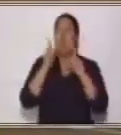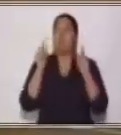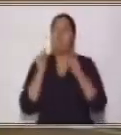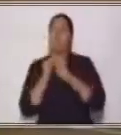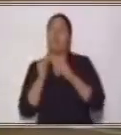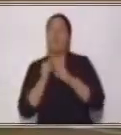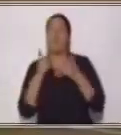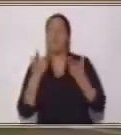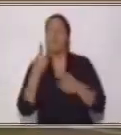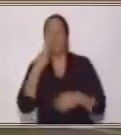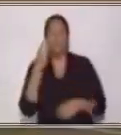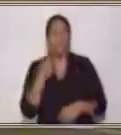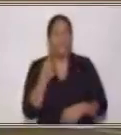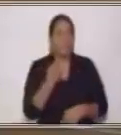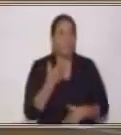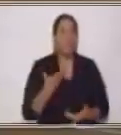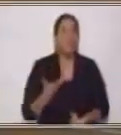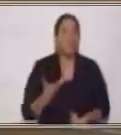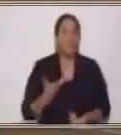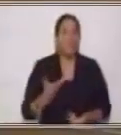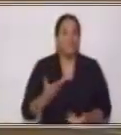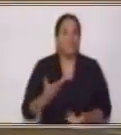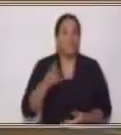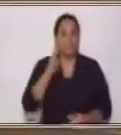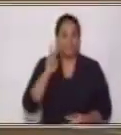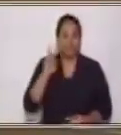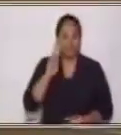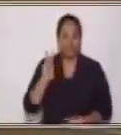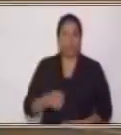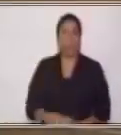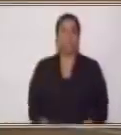Vamos a ver qué palabra. Por aquí tenemos una.